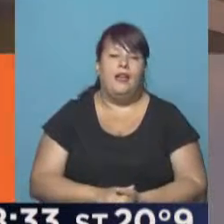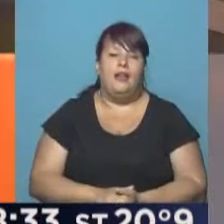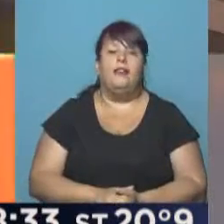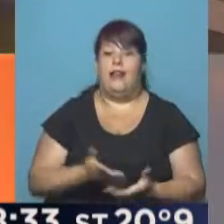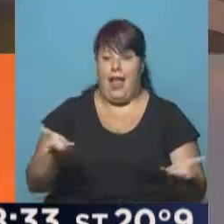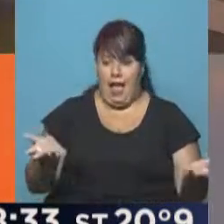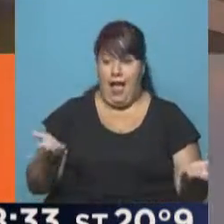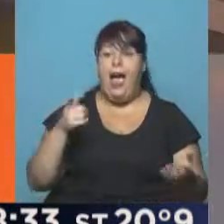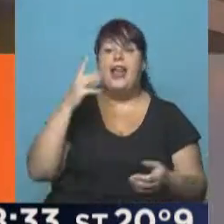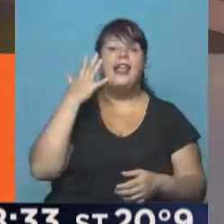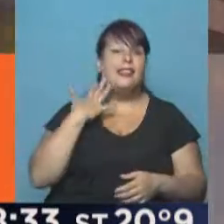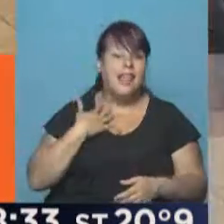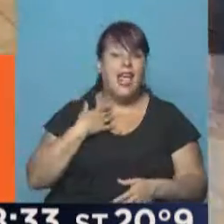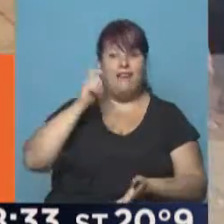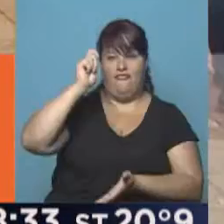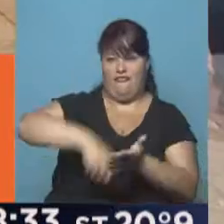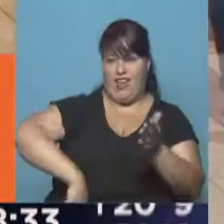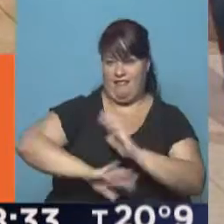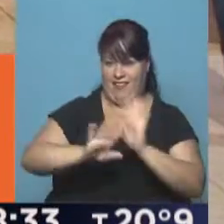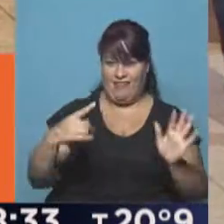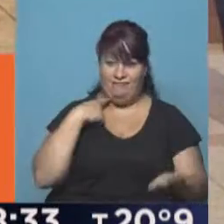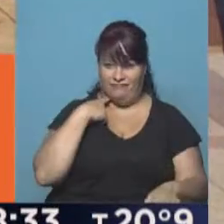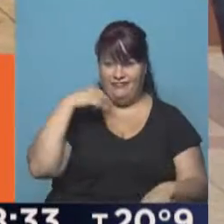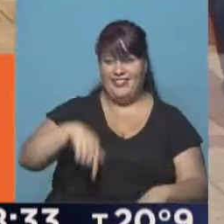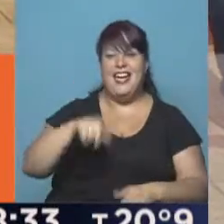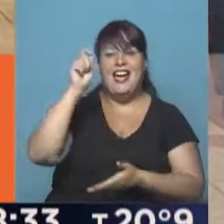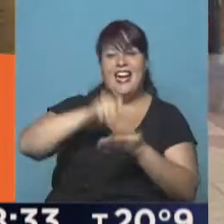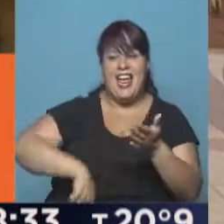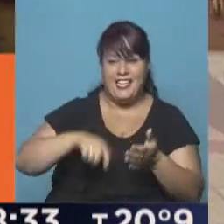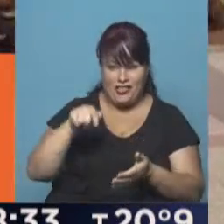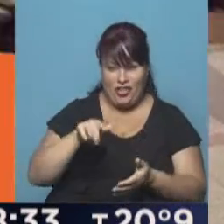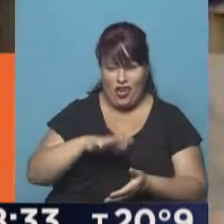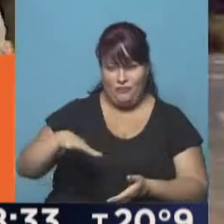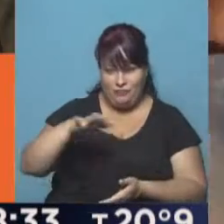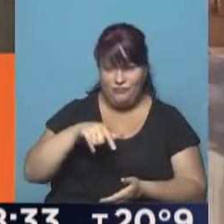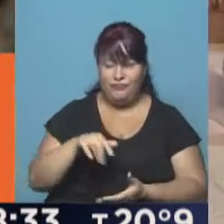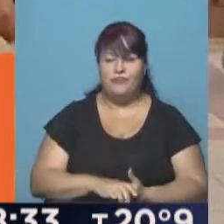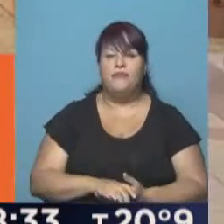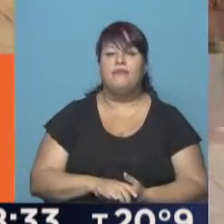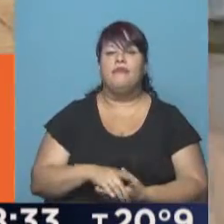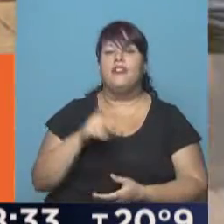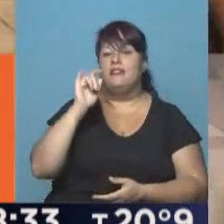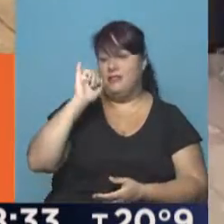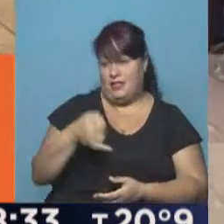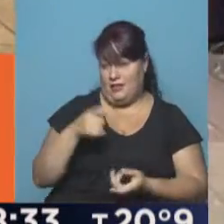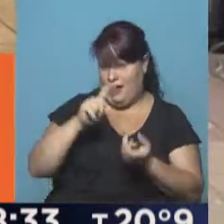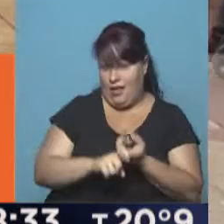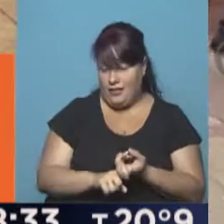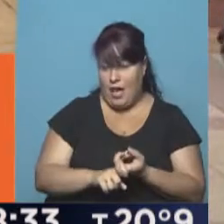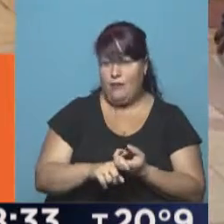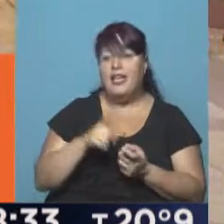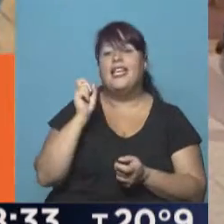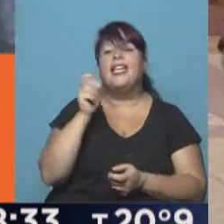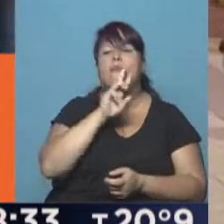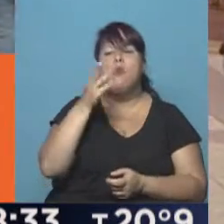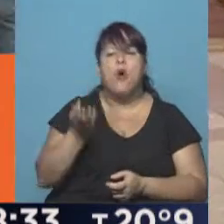Claro, Lucía, Carlitos va a poner el gancho, ¿no? Acá en el registro civil va a dar el sí con quien